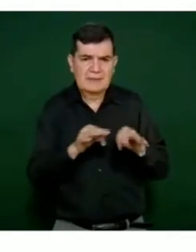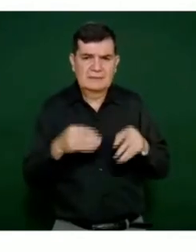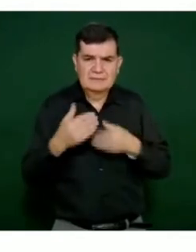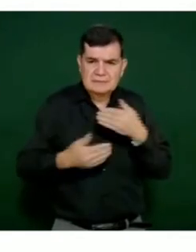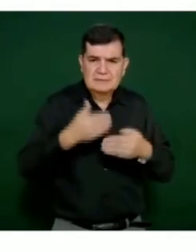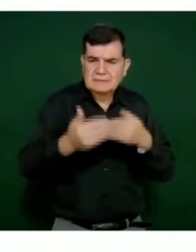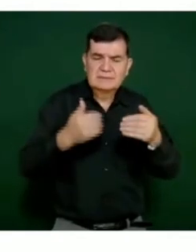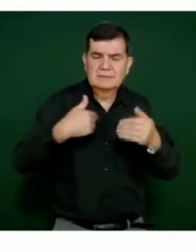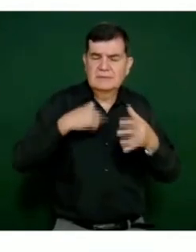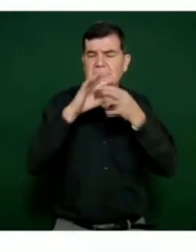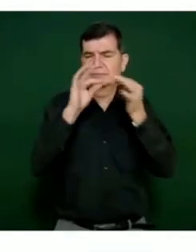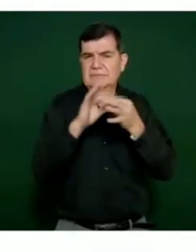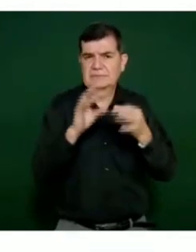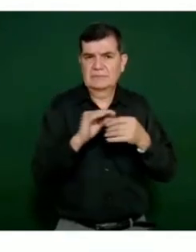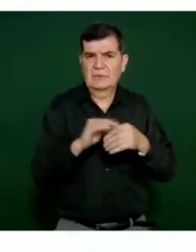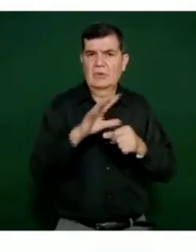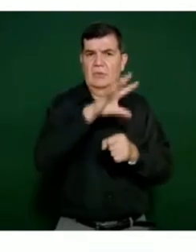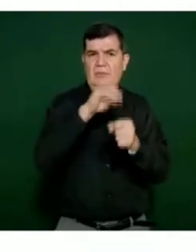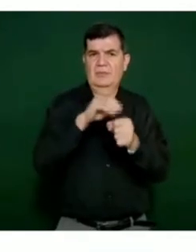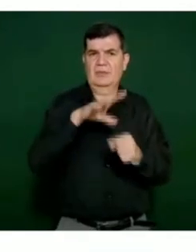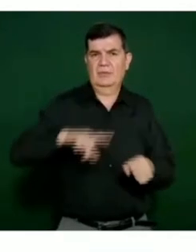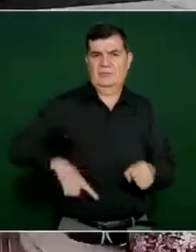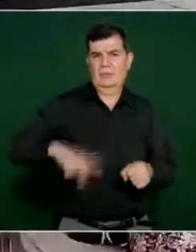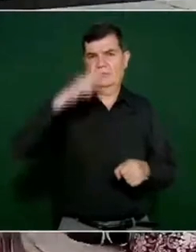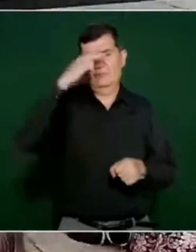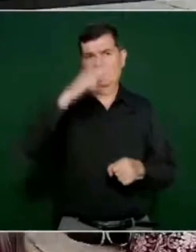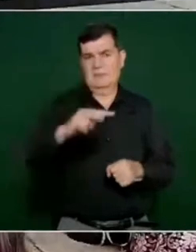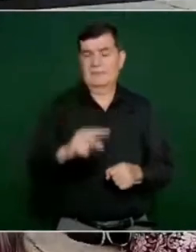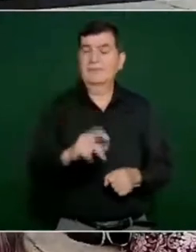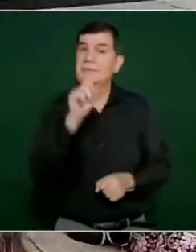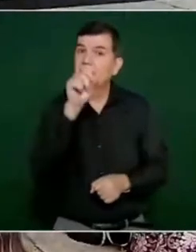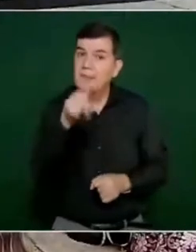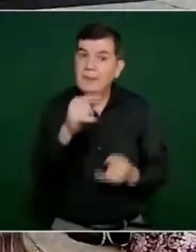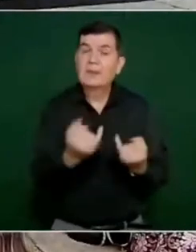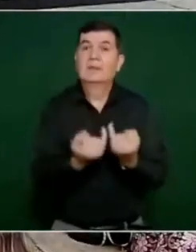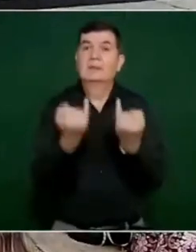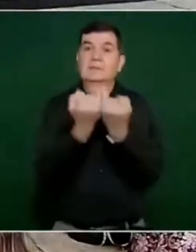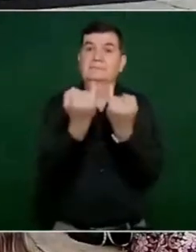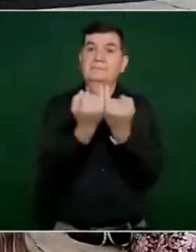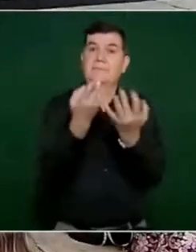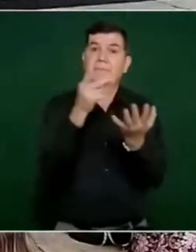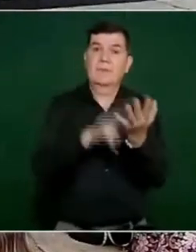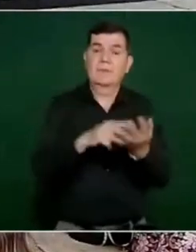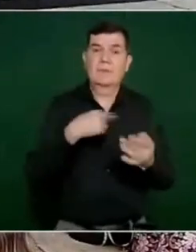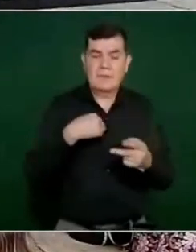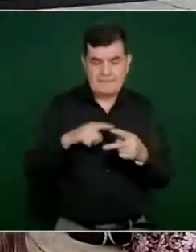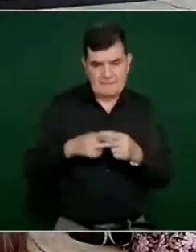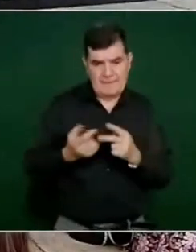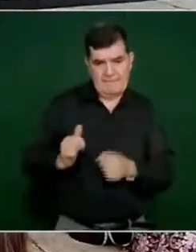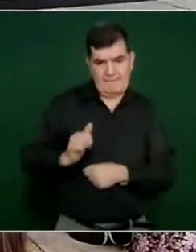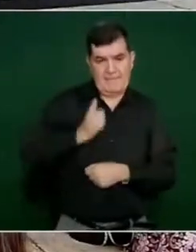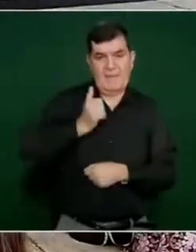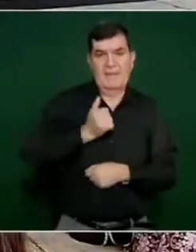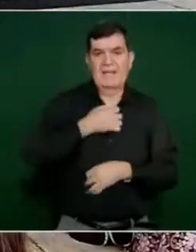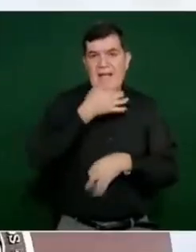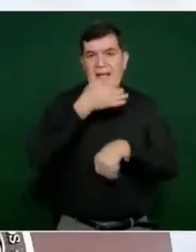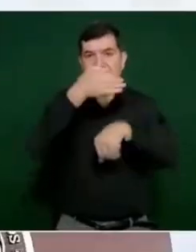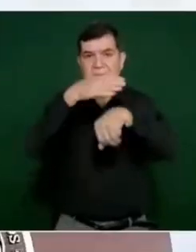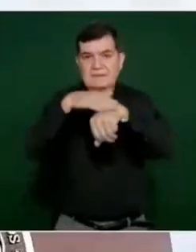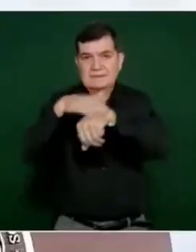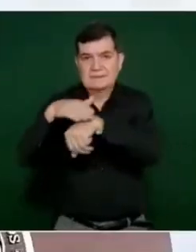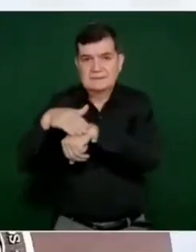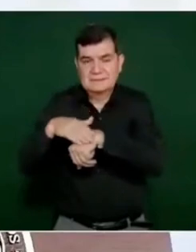informando por todo el gobierno de México. También queremos iniciar, aprovechar informando